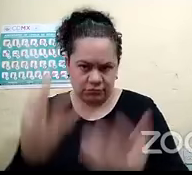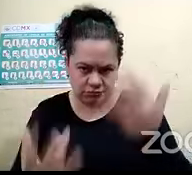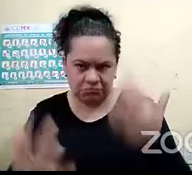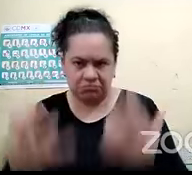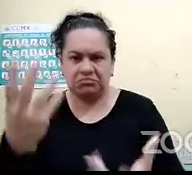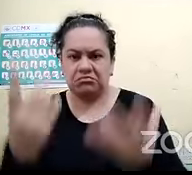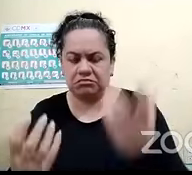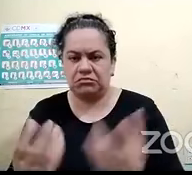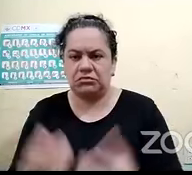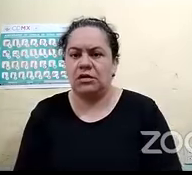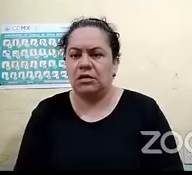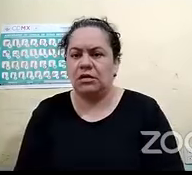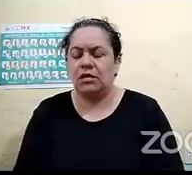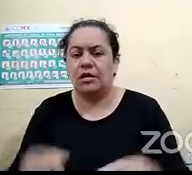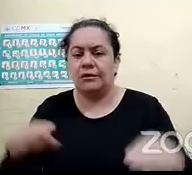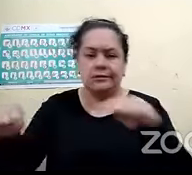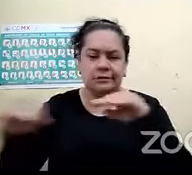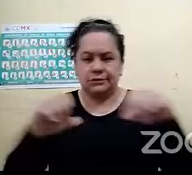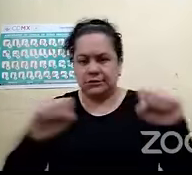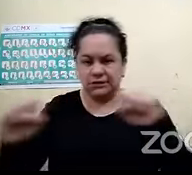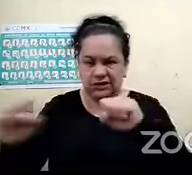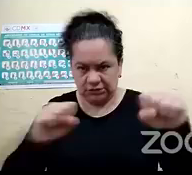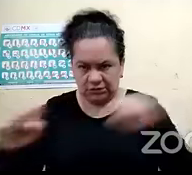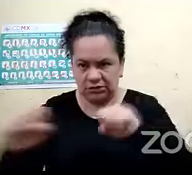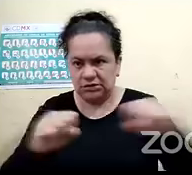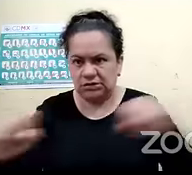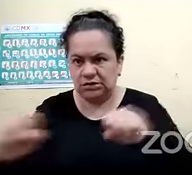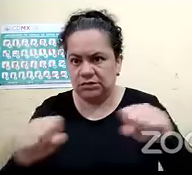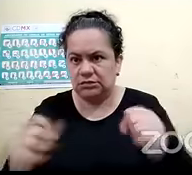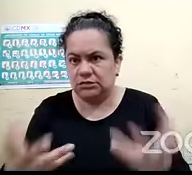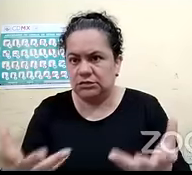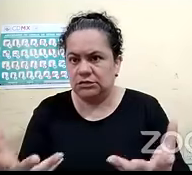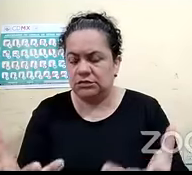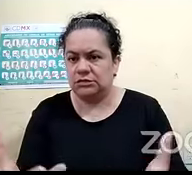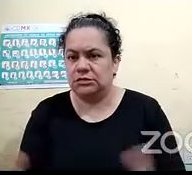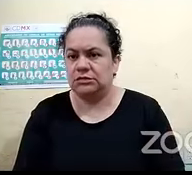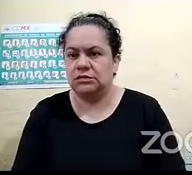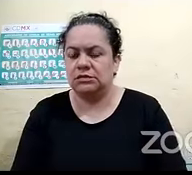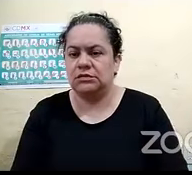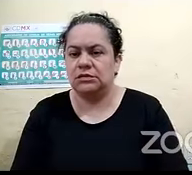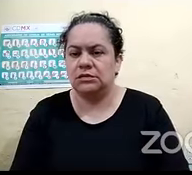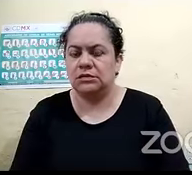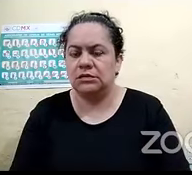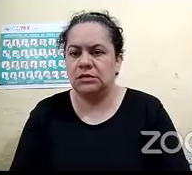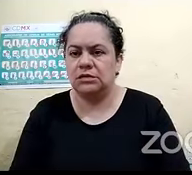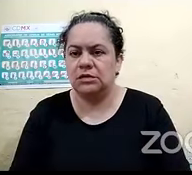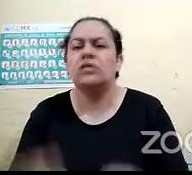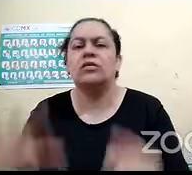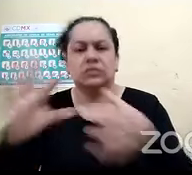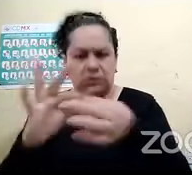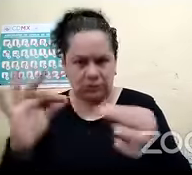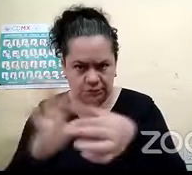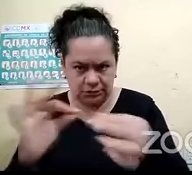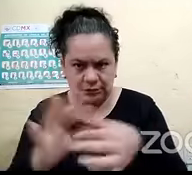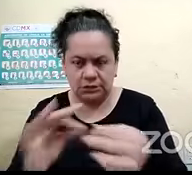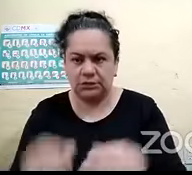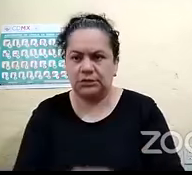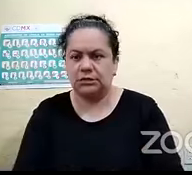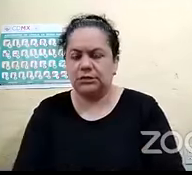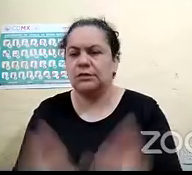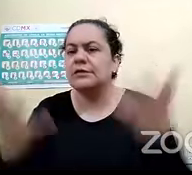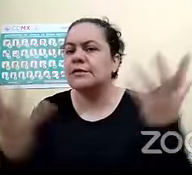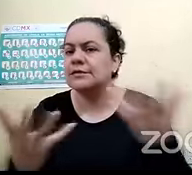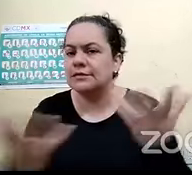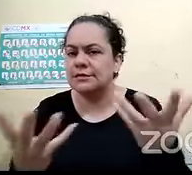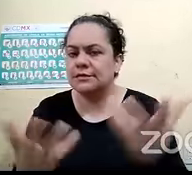y de y de sismos que es como lo que más puede pasar en donde vivo ok